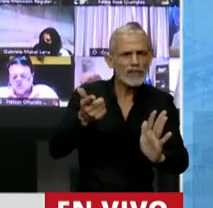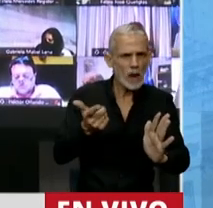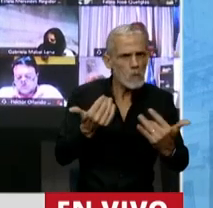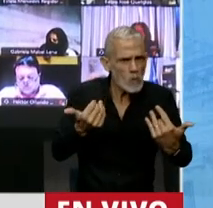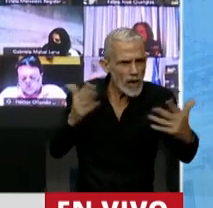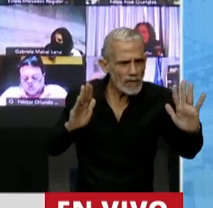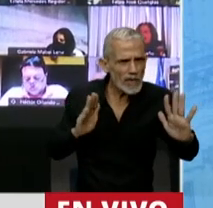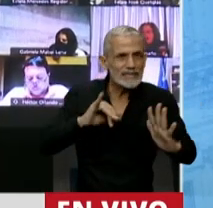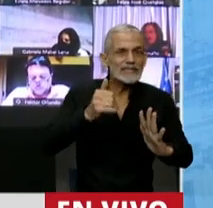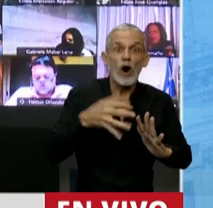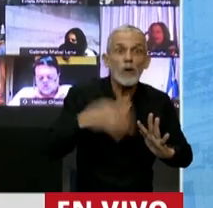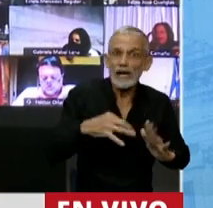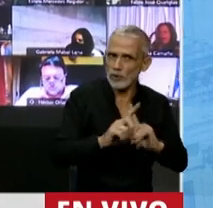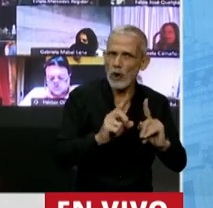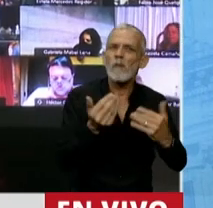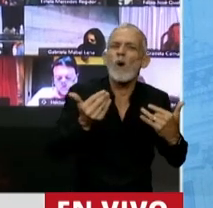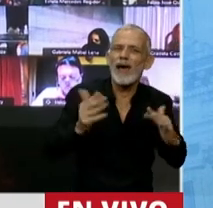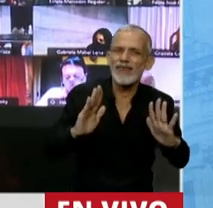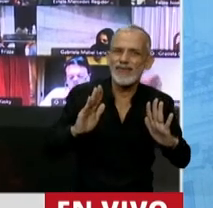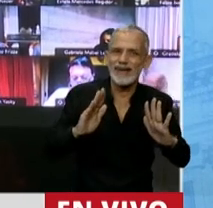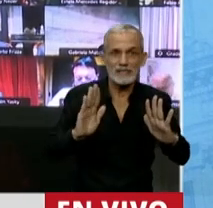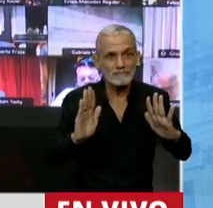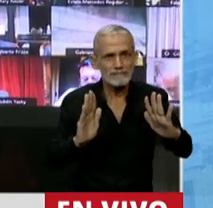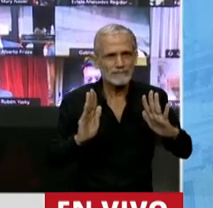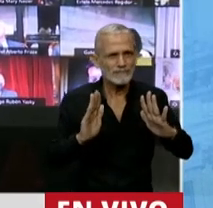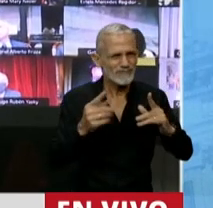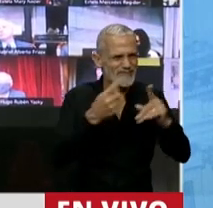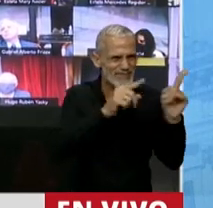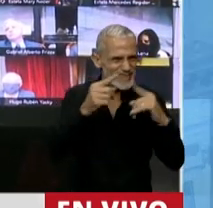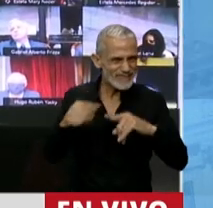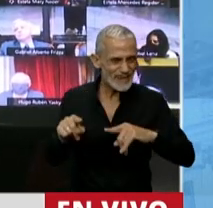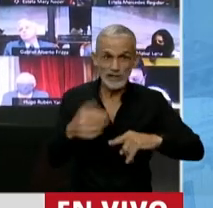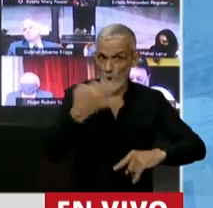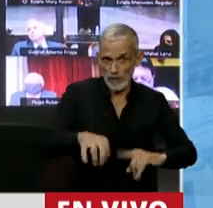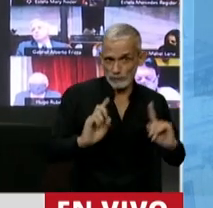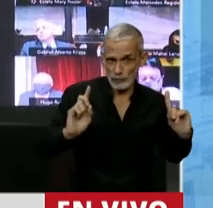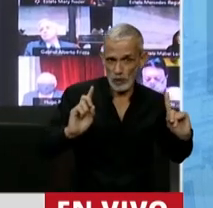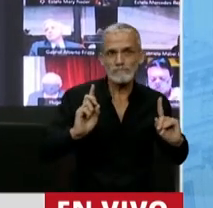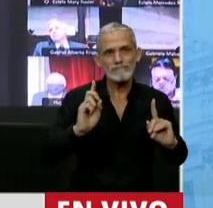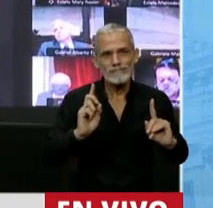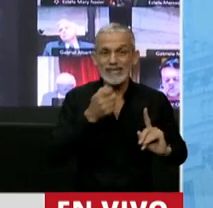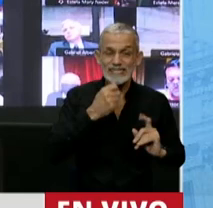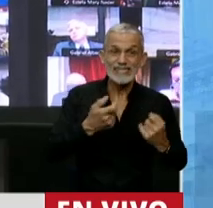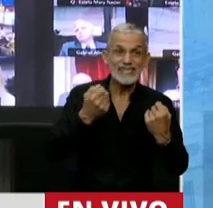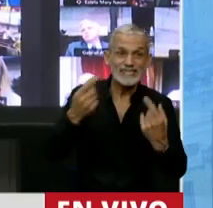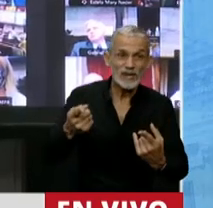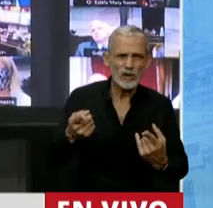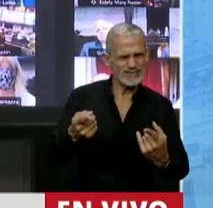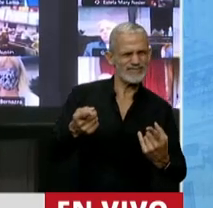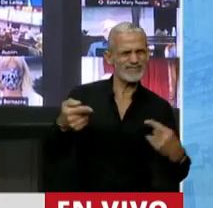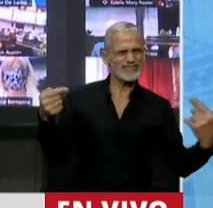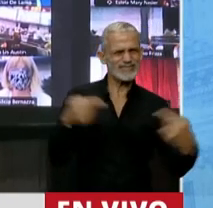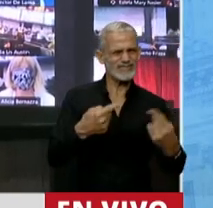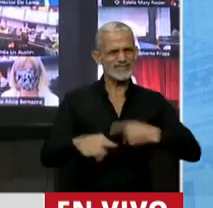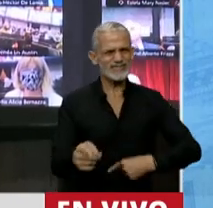habilitado para hacerlo, no está obligado. Y no sólo que no está obligado, sería una señal totalmente contraria